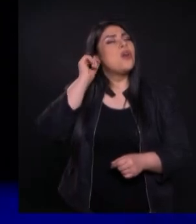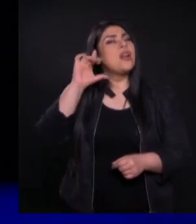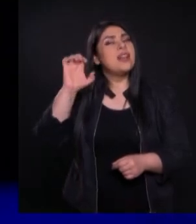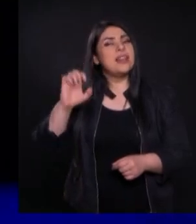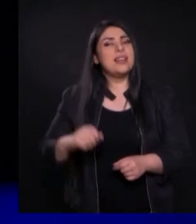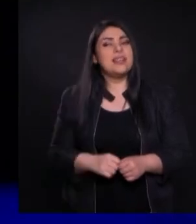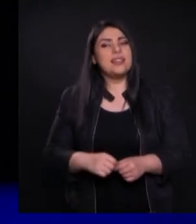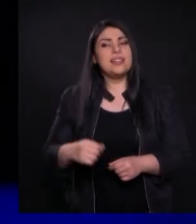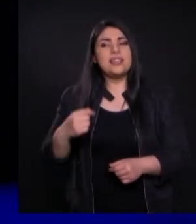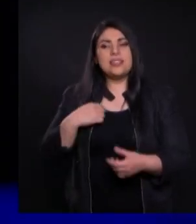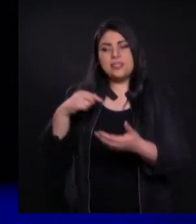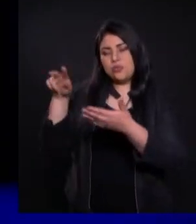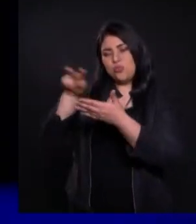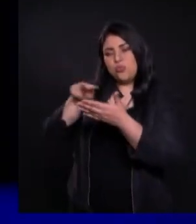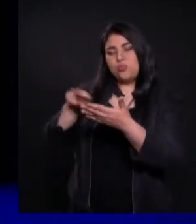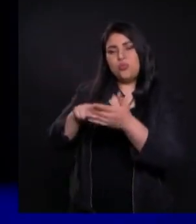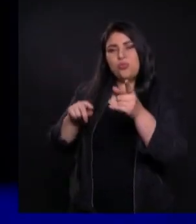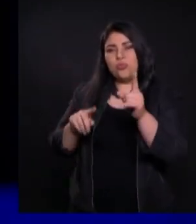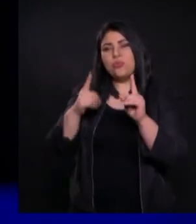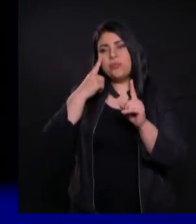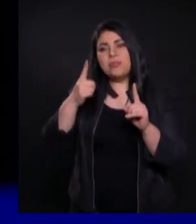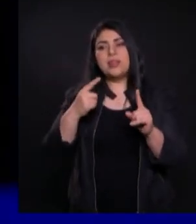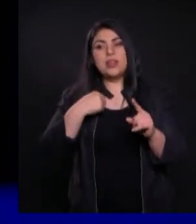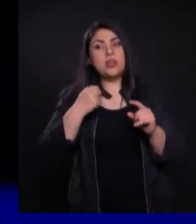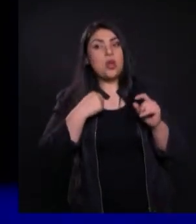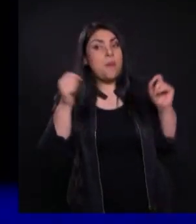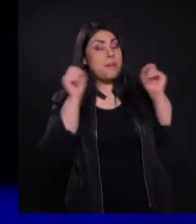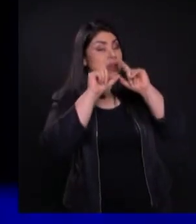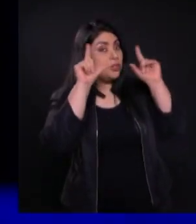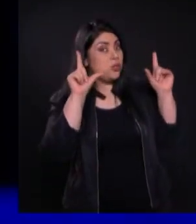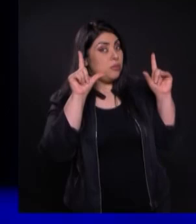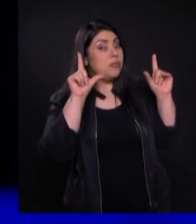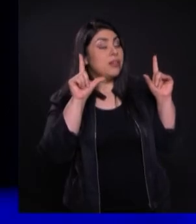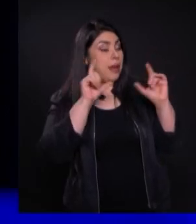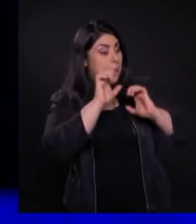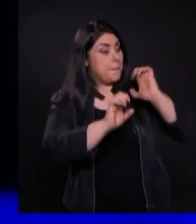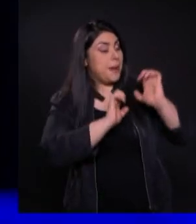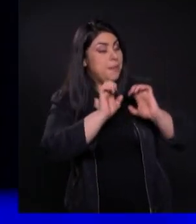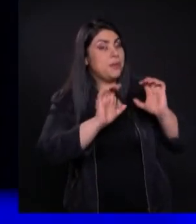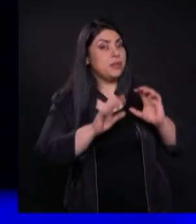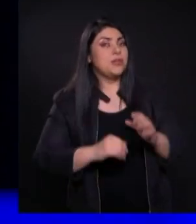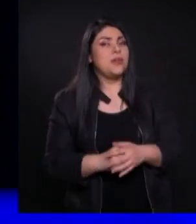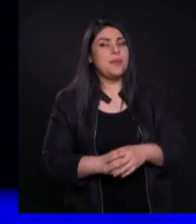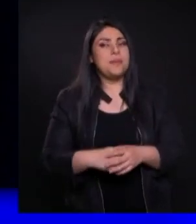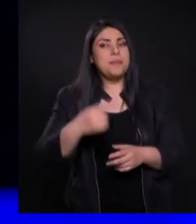googleé Como muchos de ustedes pueden googlear algo Pero me sorprendió Y me apasiona mucho este tema Mire